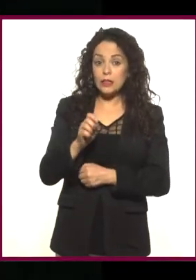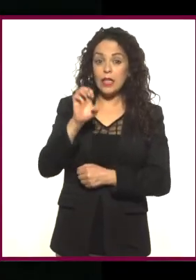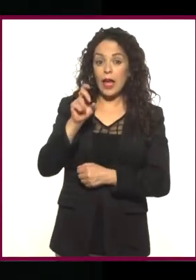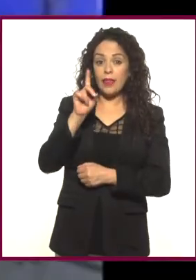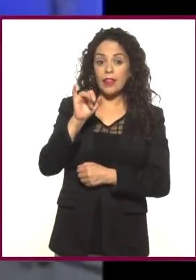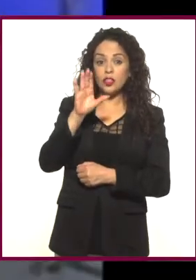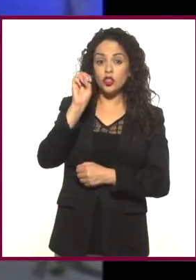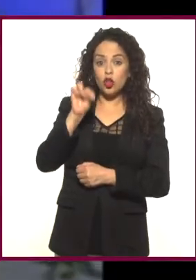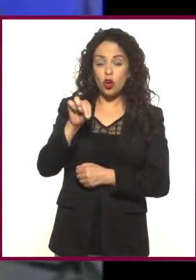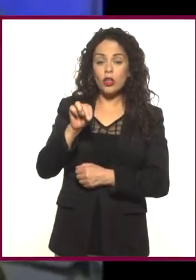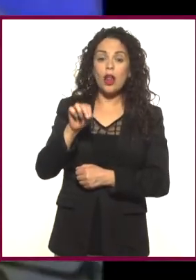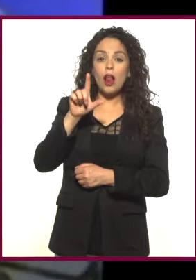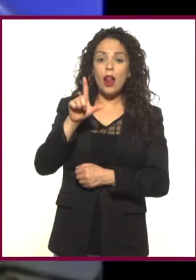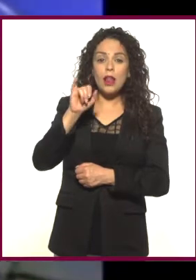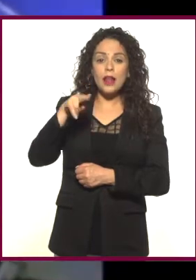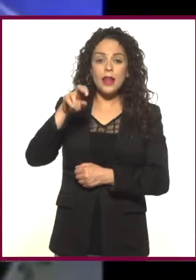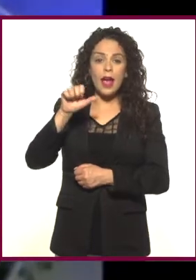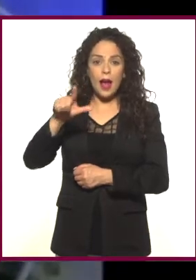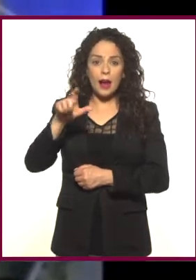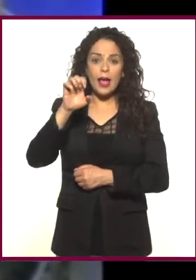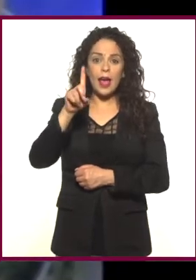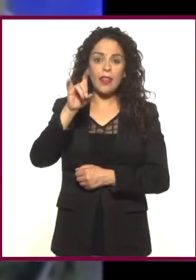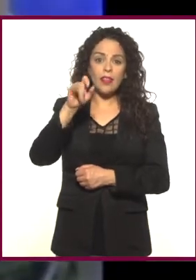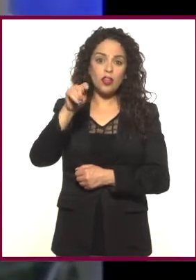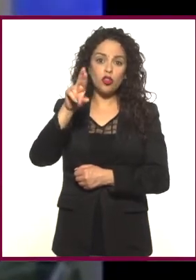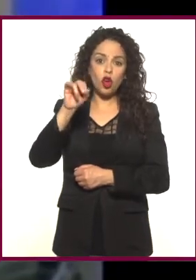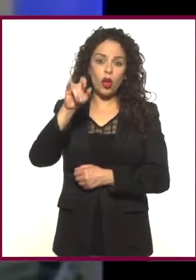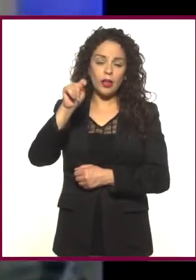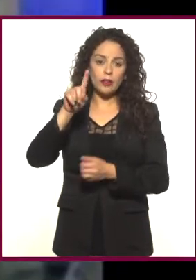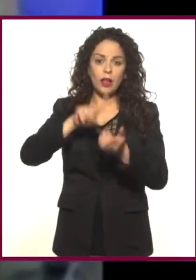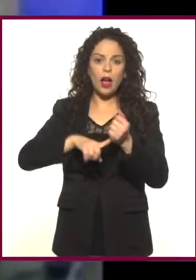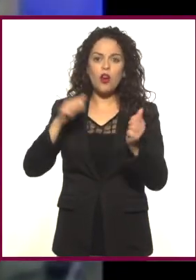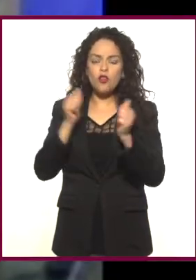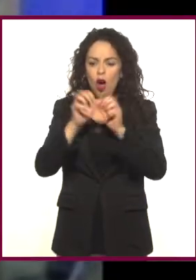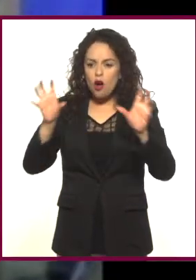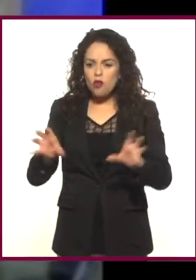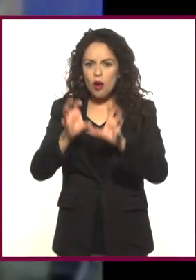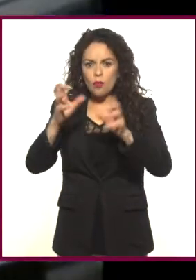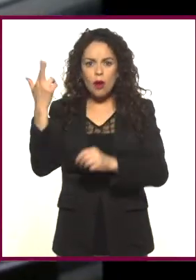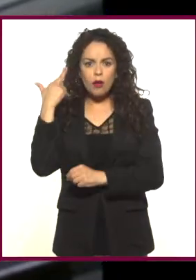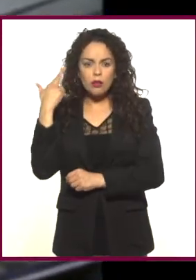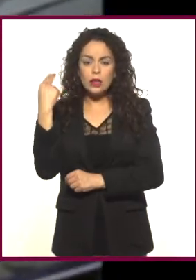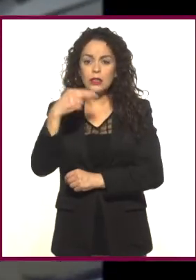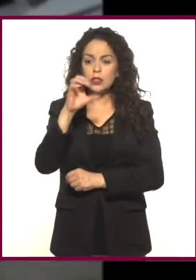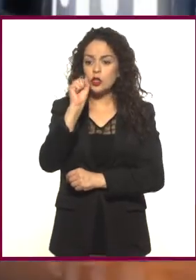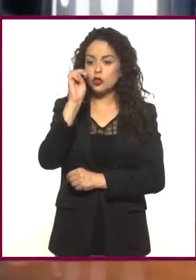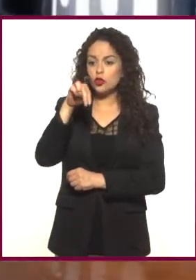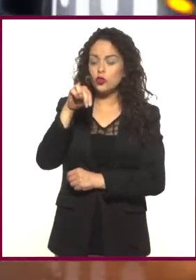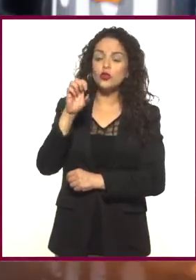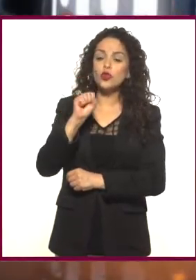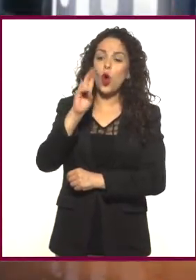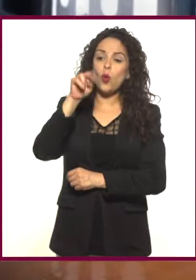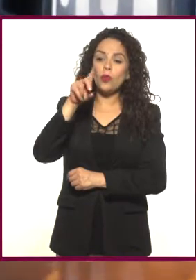originalmente llamado Editroid, así como en un sistema de edición de audio en computadora llamado Soundroid.